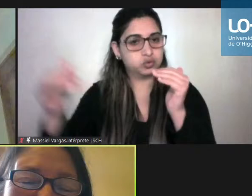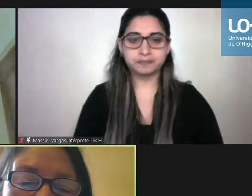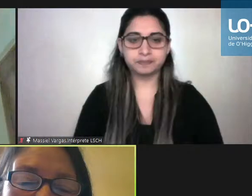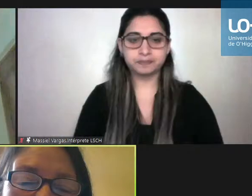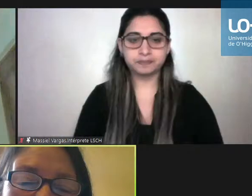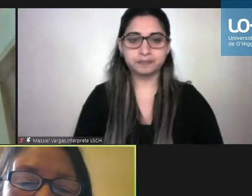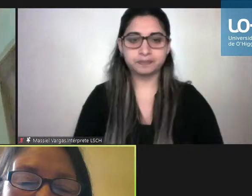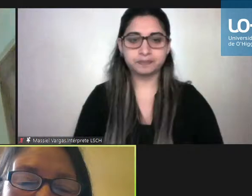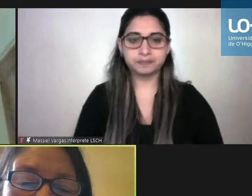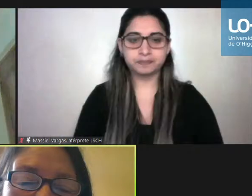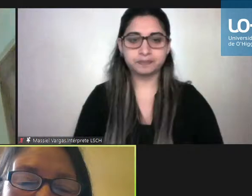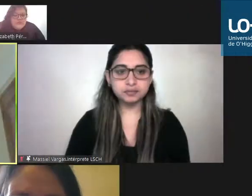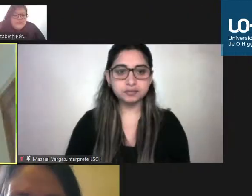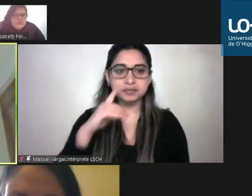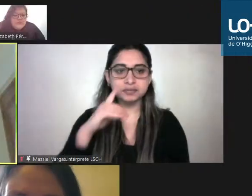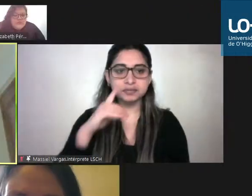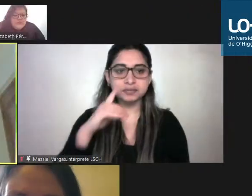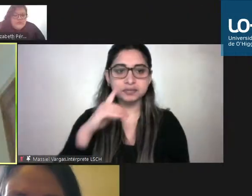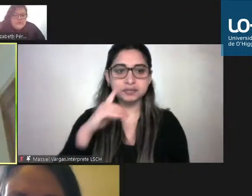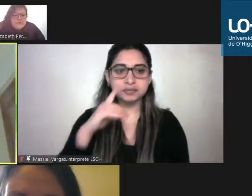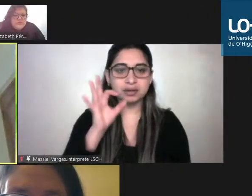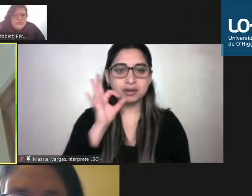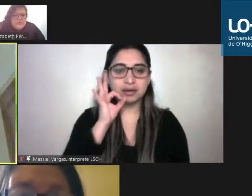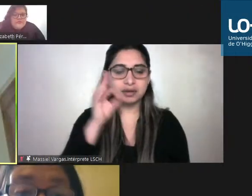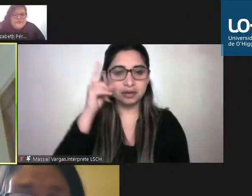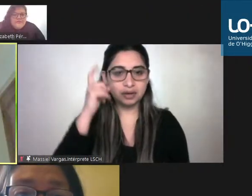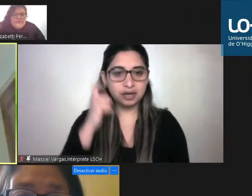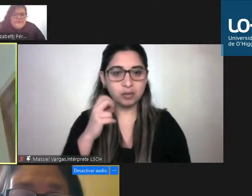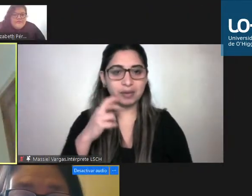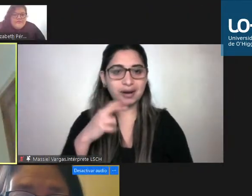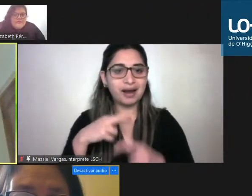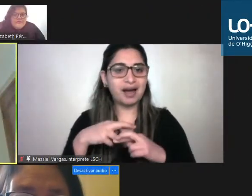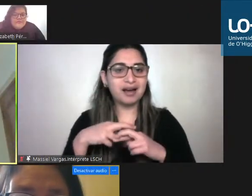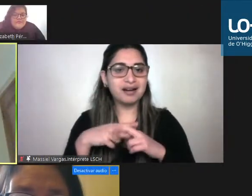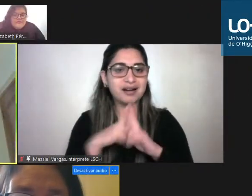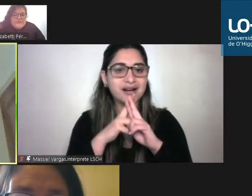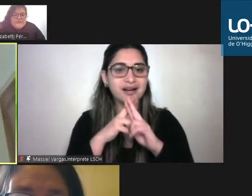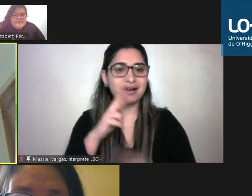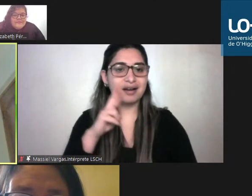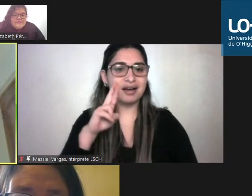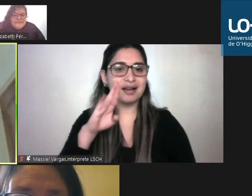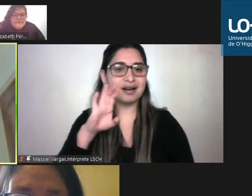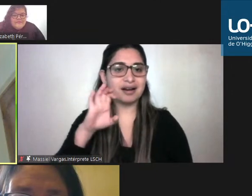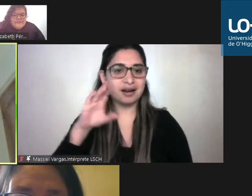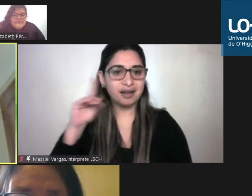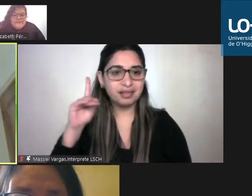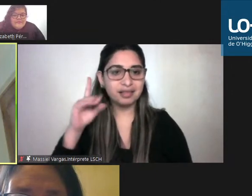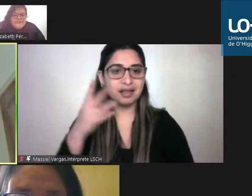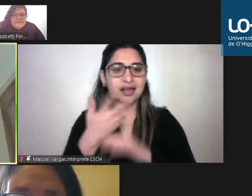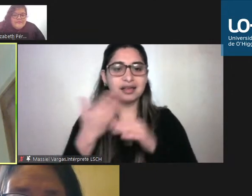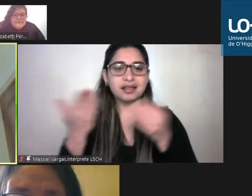una pregunta digamos yo creo que va para la red ¿no es cierto? ¿de qué manera nosotros podemos ir